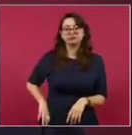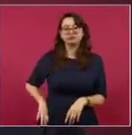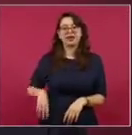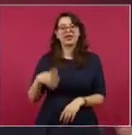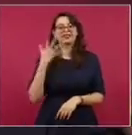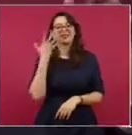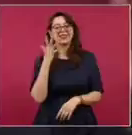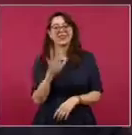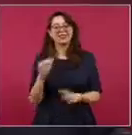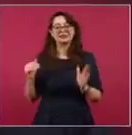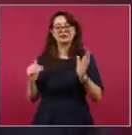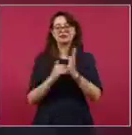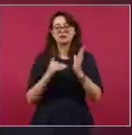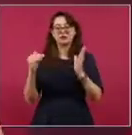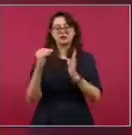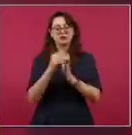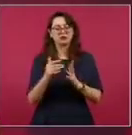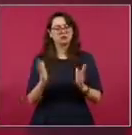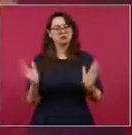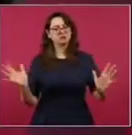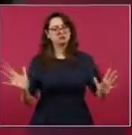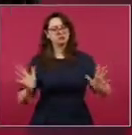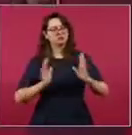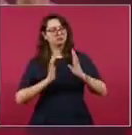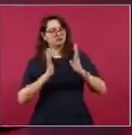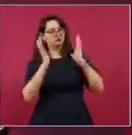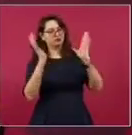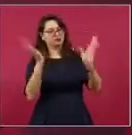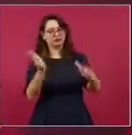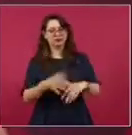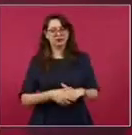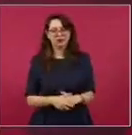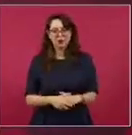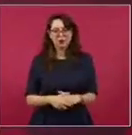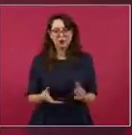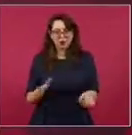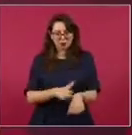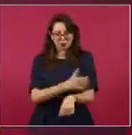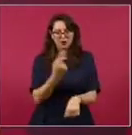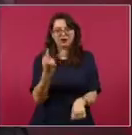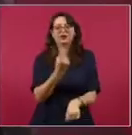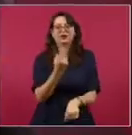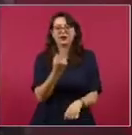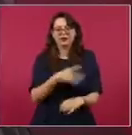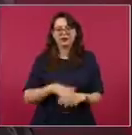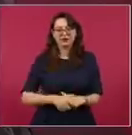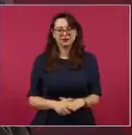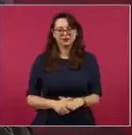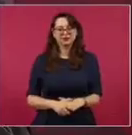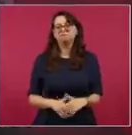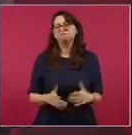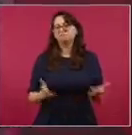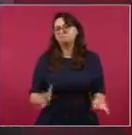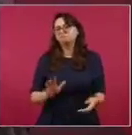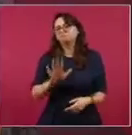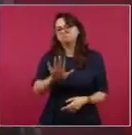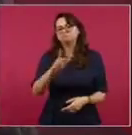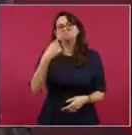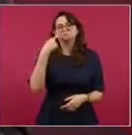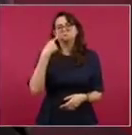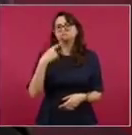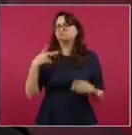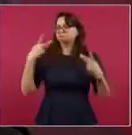Cualquier ciudadano, un trabajador, por su antigüedad, si es